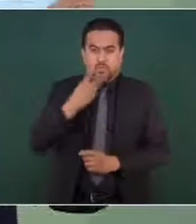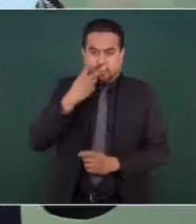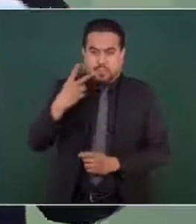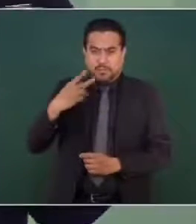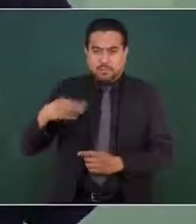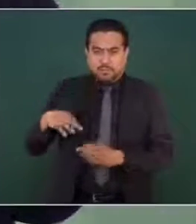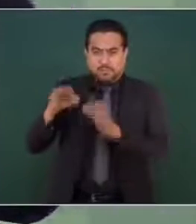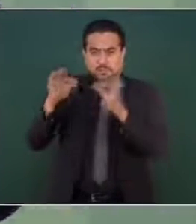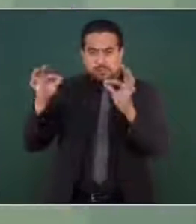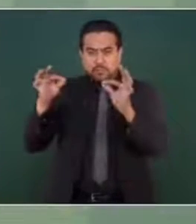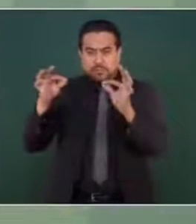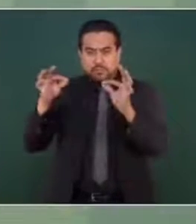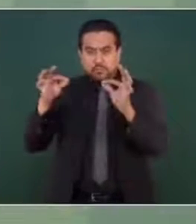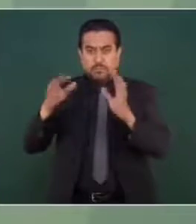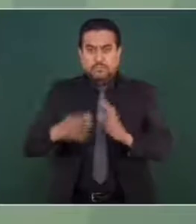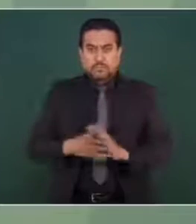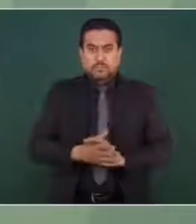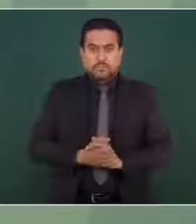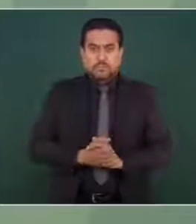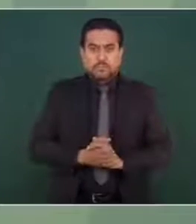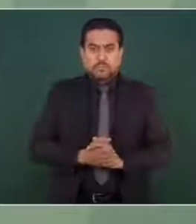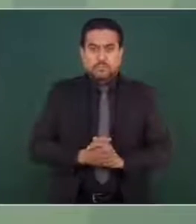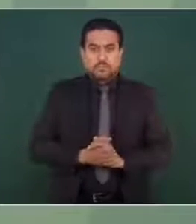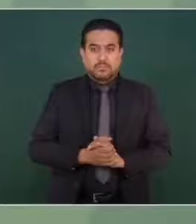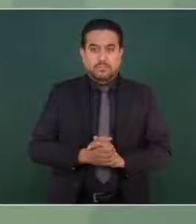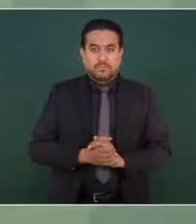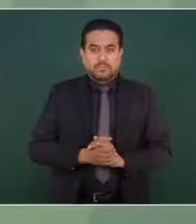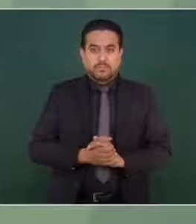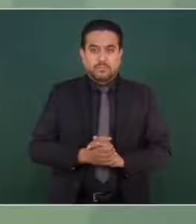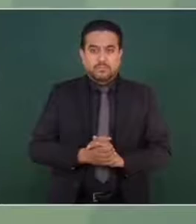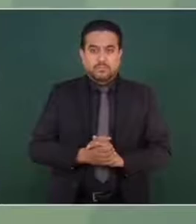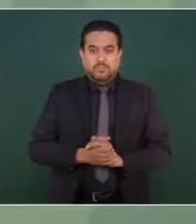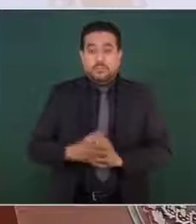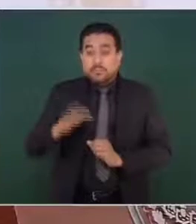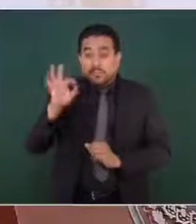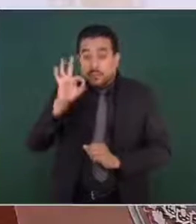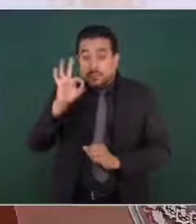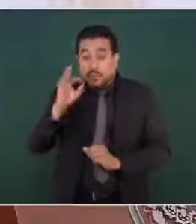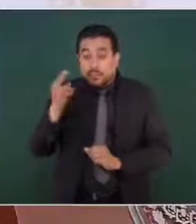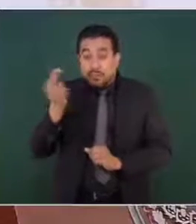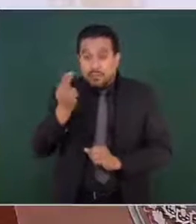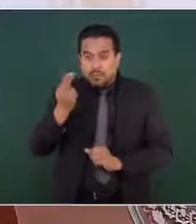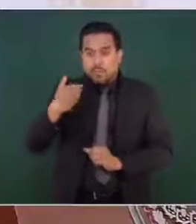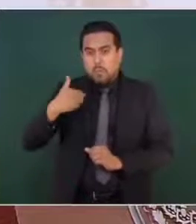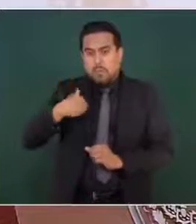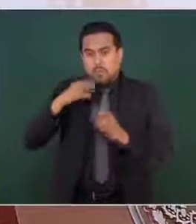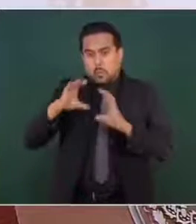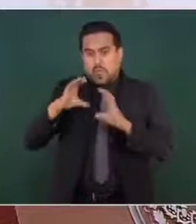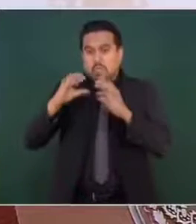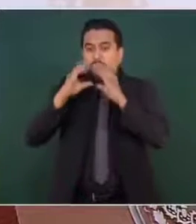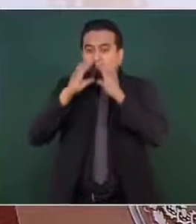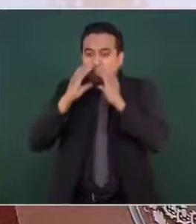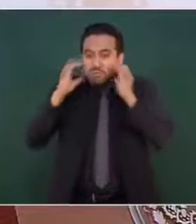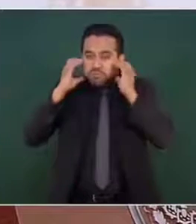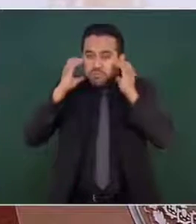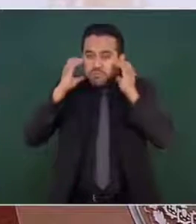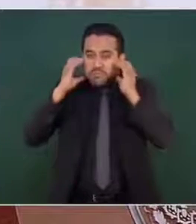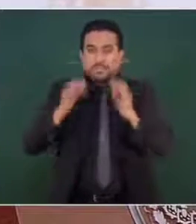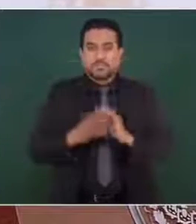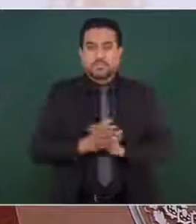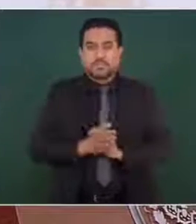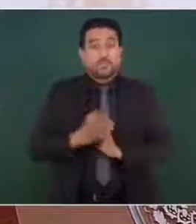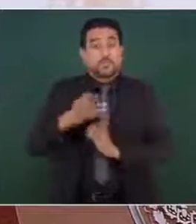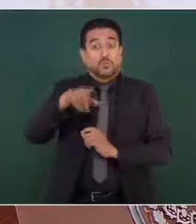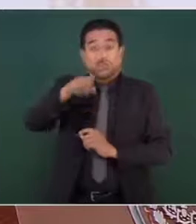para cuando se requiere, pero es